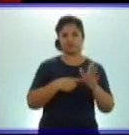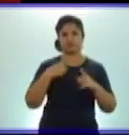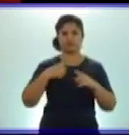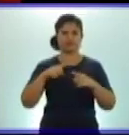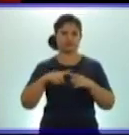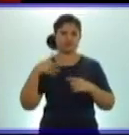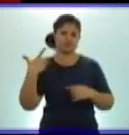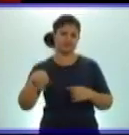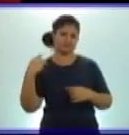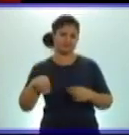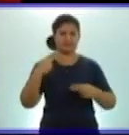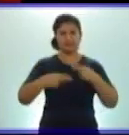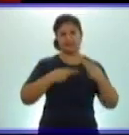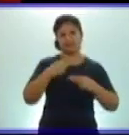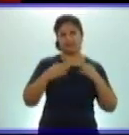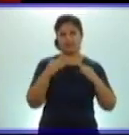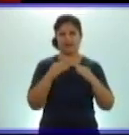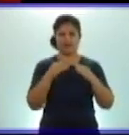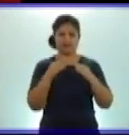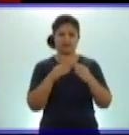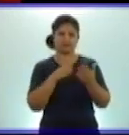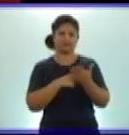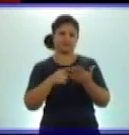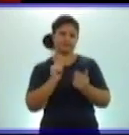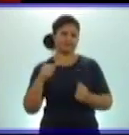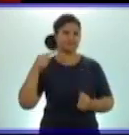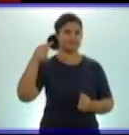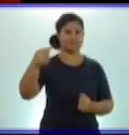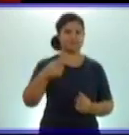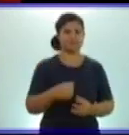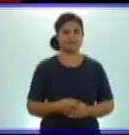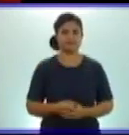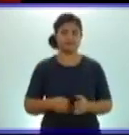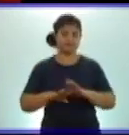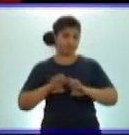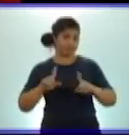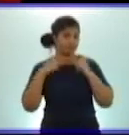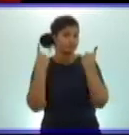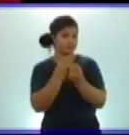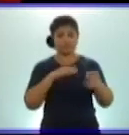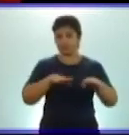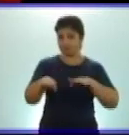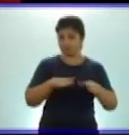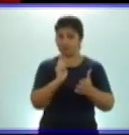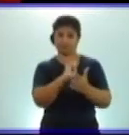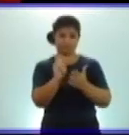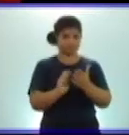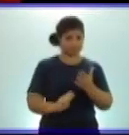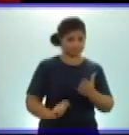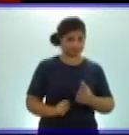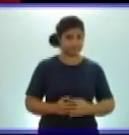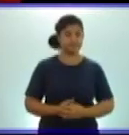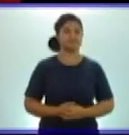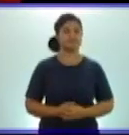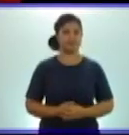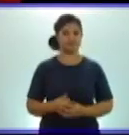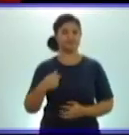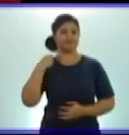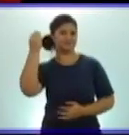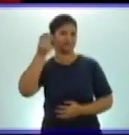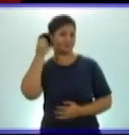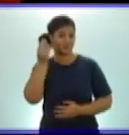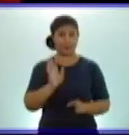casa durante la próxima semana. Todos preparados con sus materiales escolares. Supongo que ya tienen